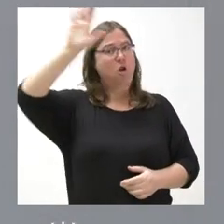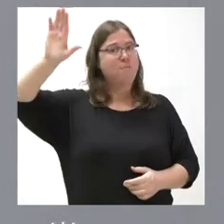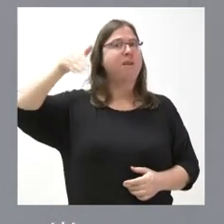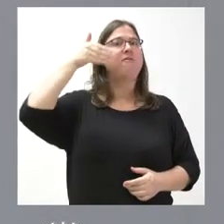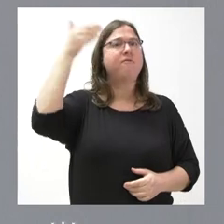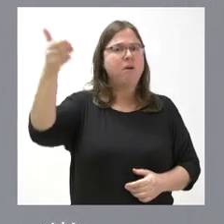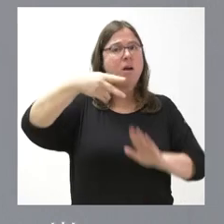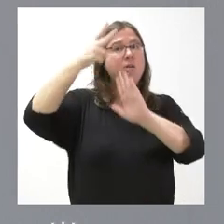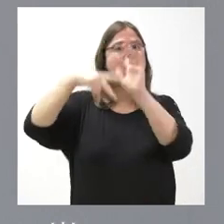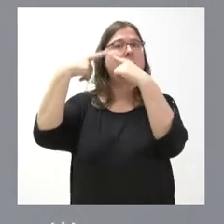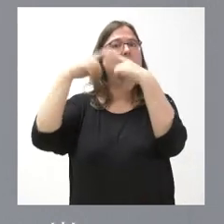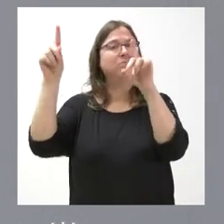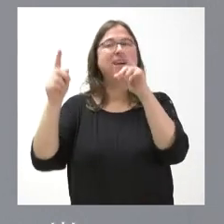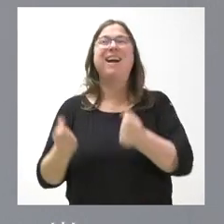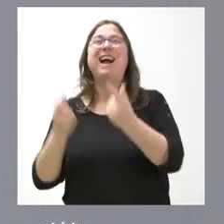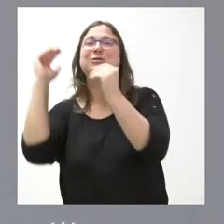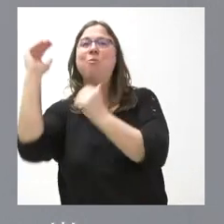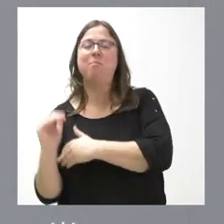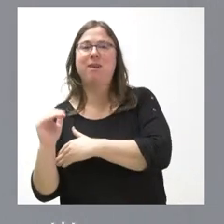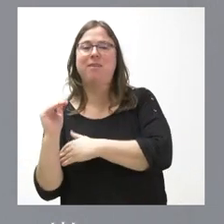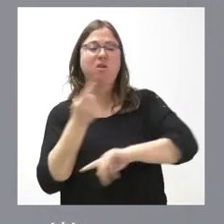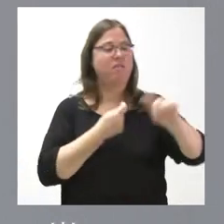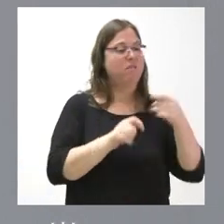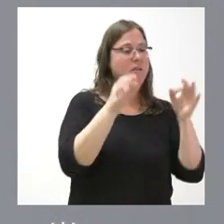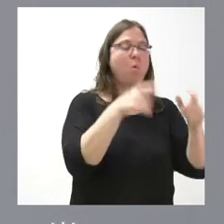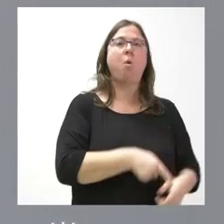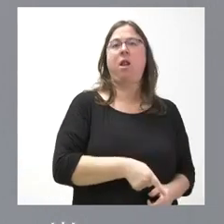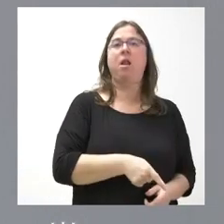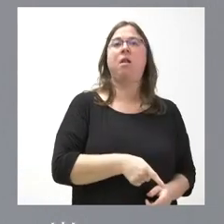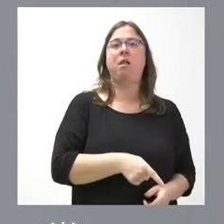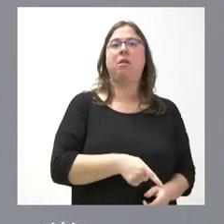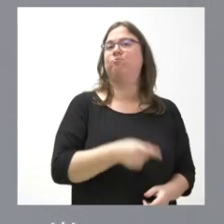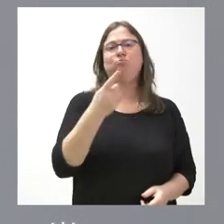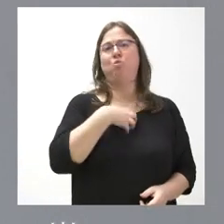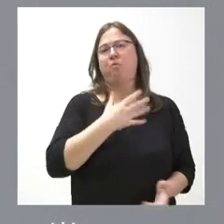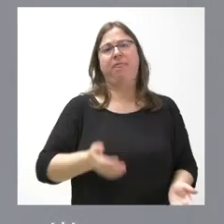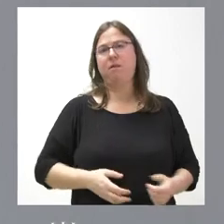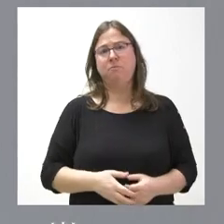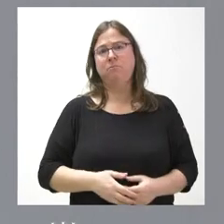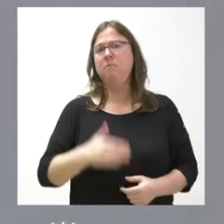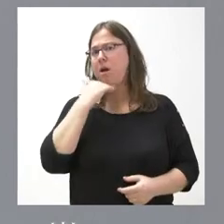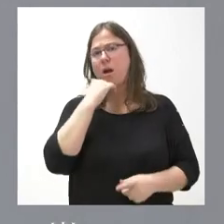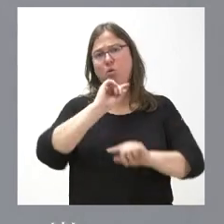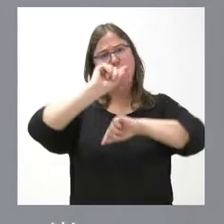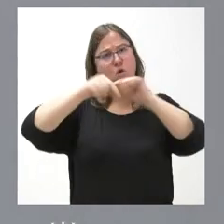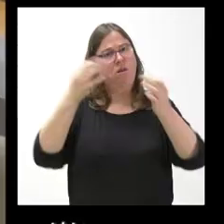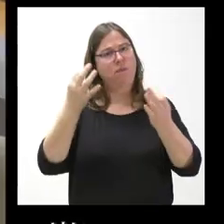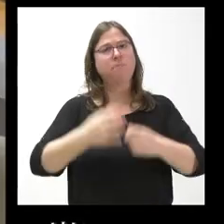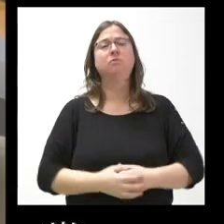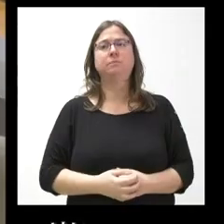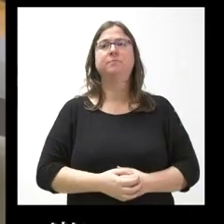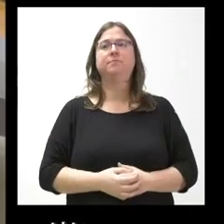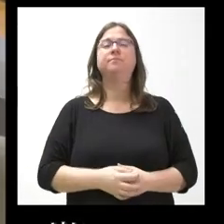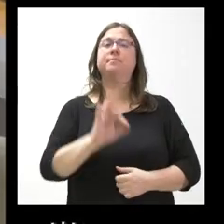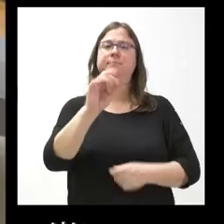otra normativa que incurre en menos costes, pero que venden en condiciones de igualdad en el mercado. Esto no puede ser y, por tanto, es algo que tiene que corregirse. Sí.